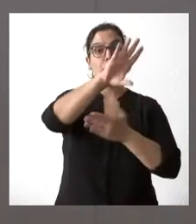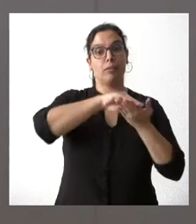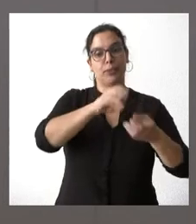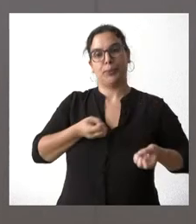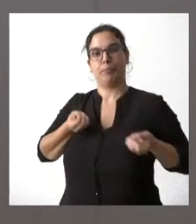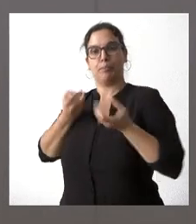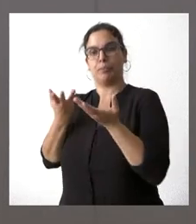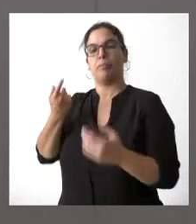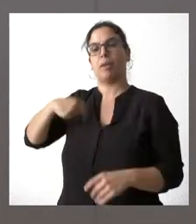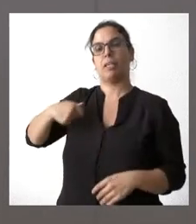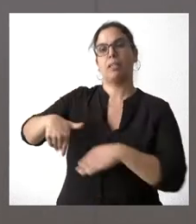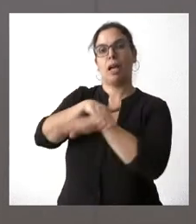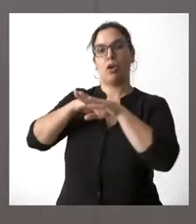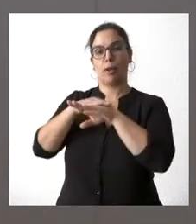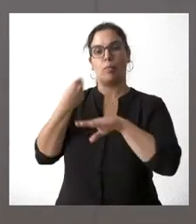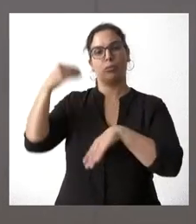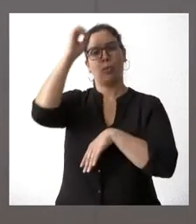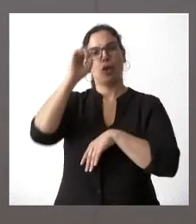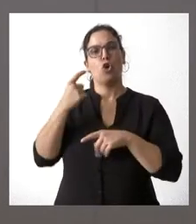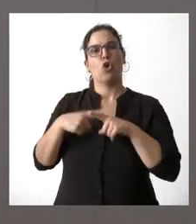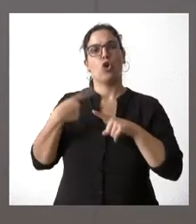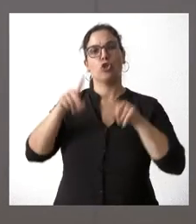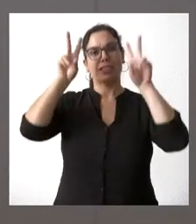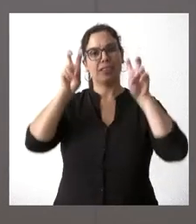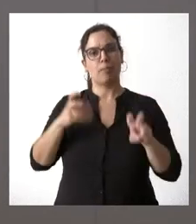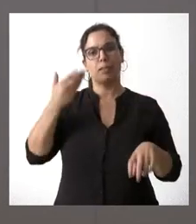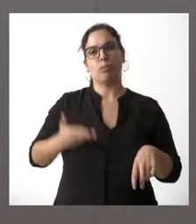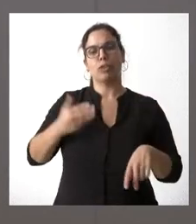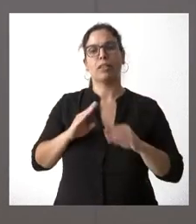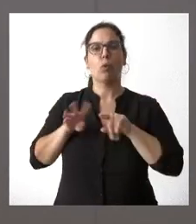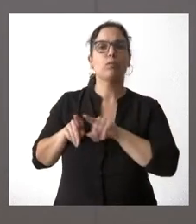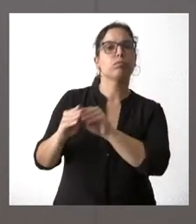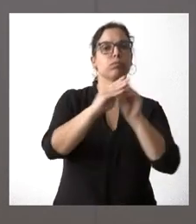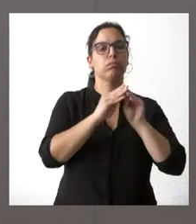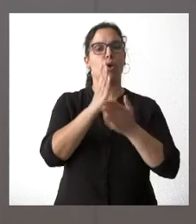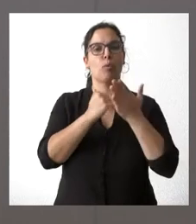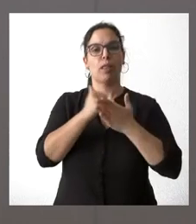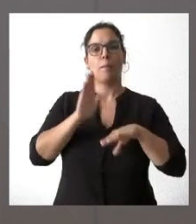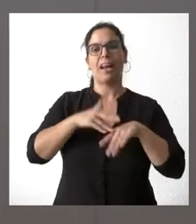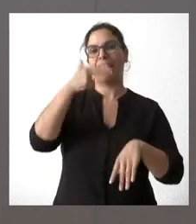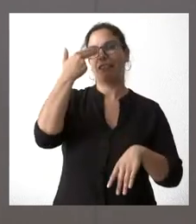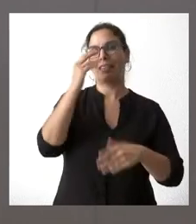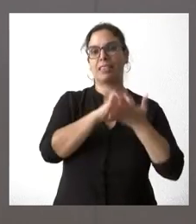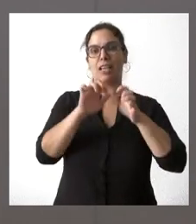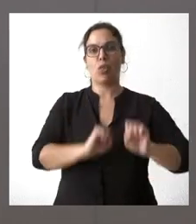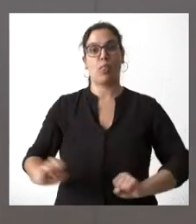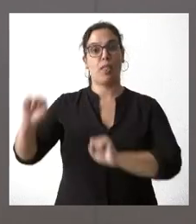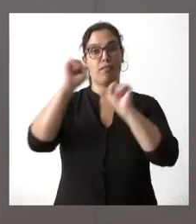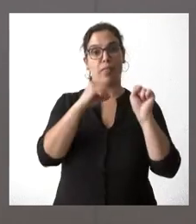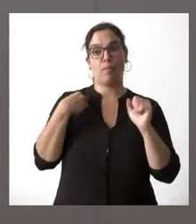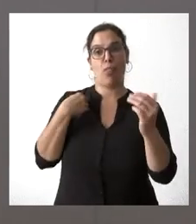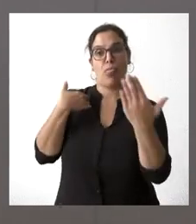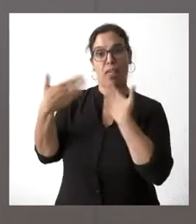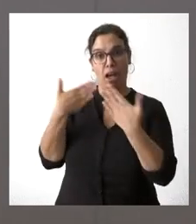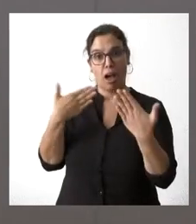Gobierno la posición de comunidad en torno a estos asuntos y, por tanto, seguir defendiendo los intereses conjuntos de Castilla y León. El diálogo sigue